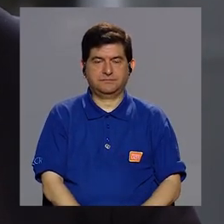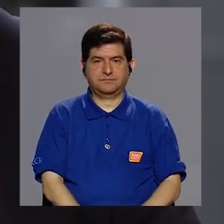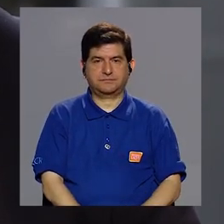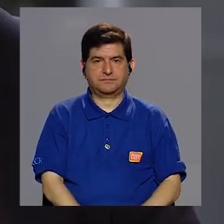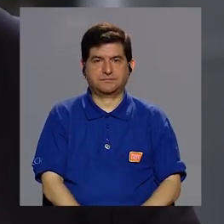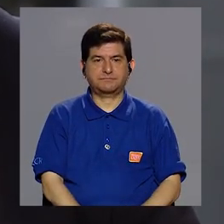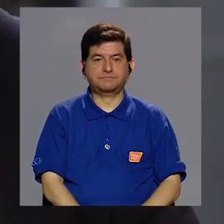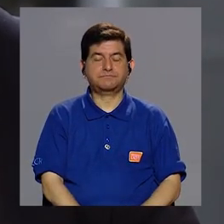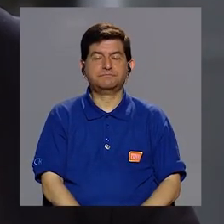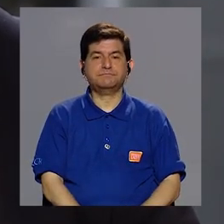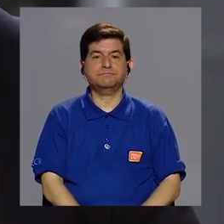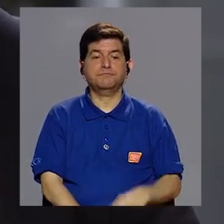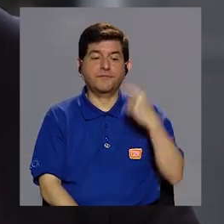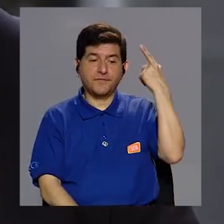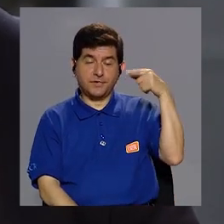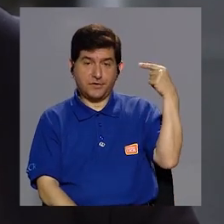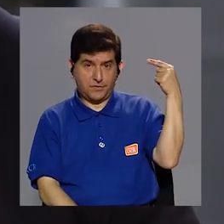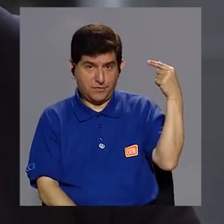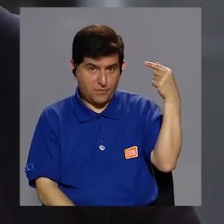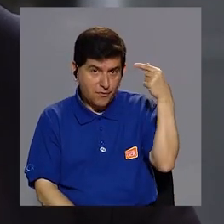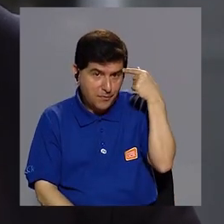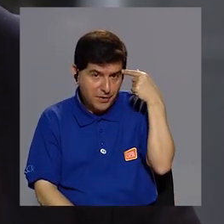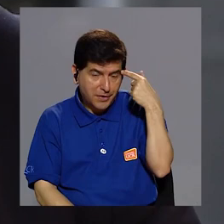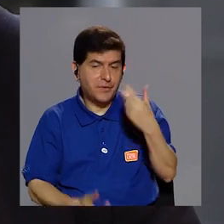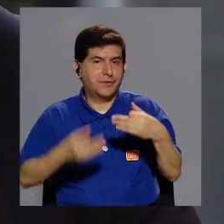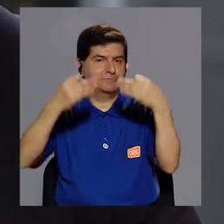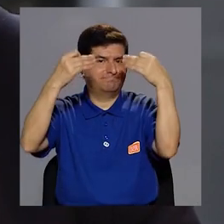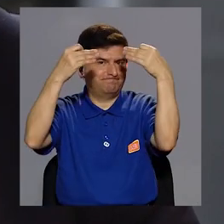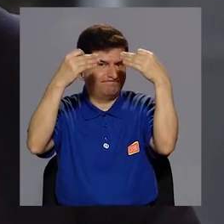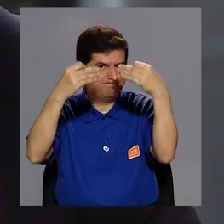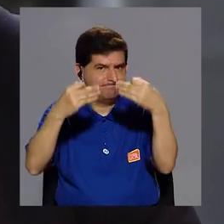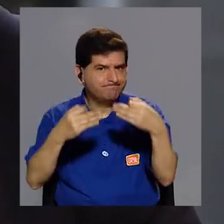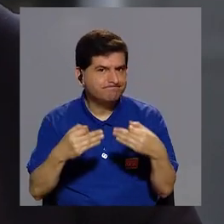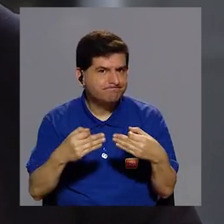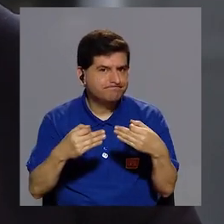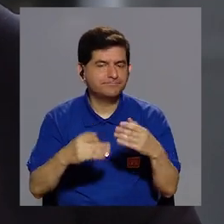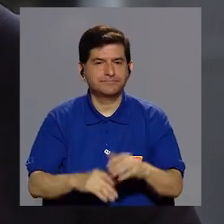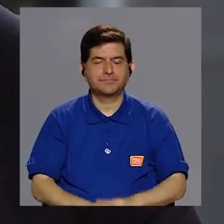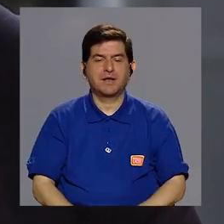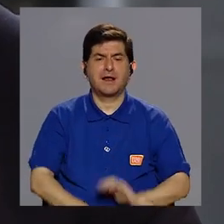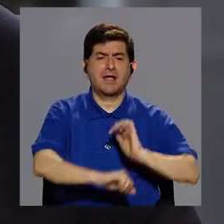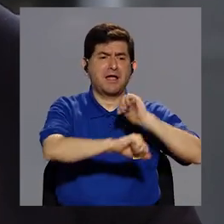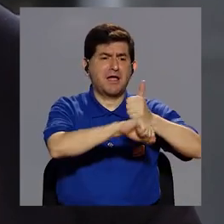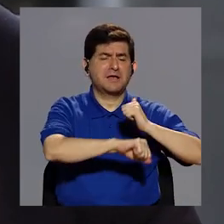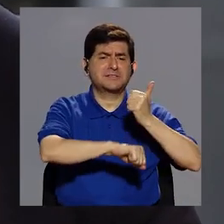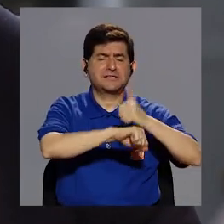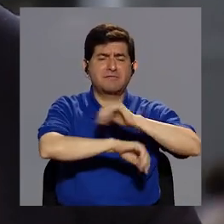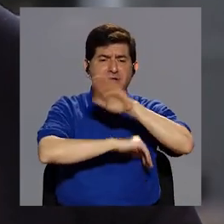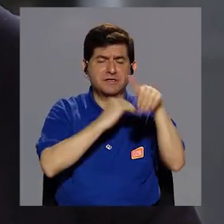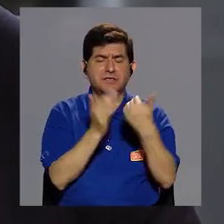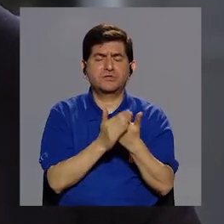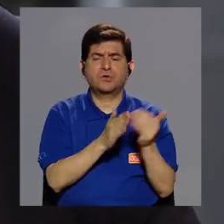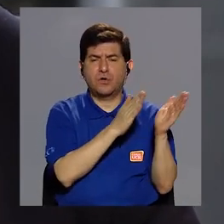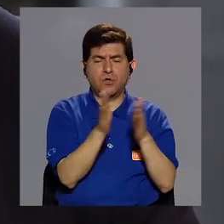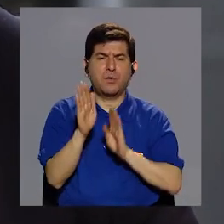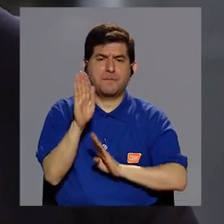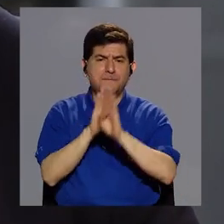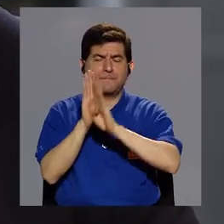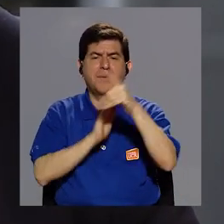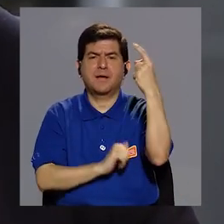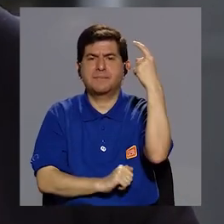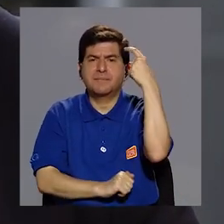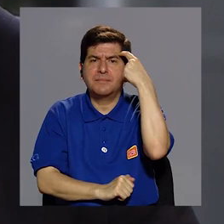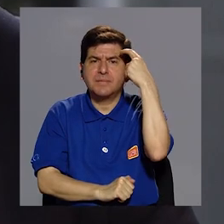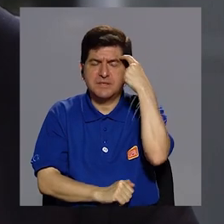el gobierno ha decidido establecer todos sus planes de